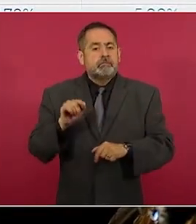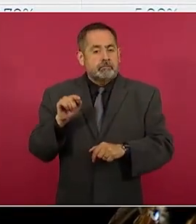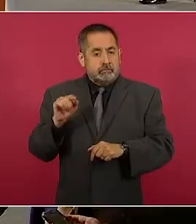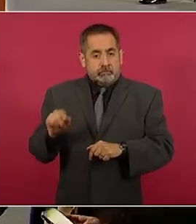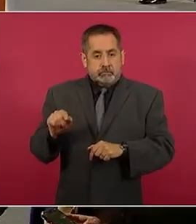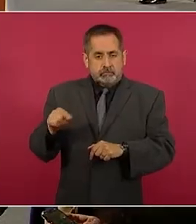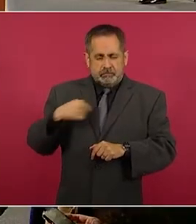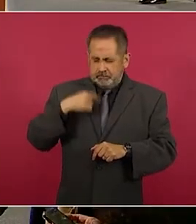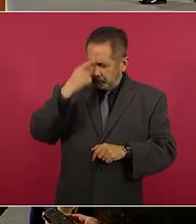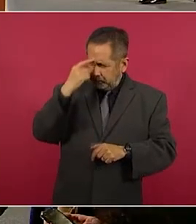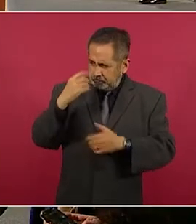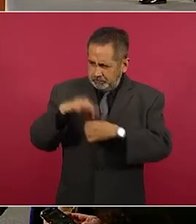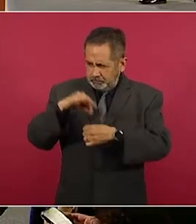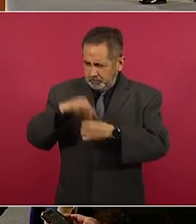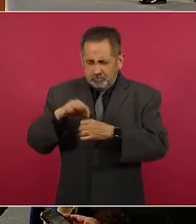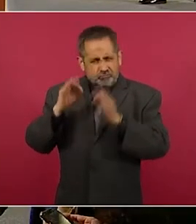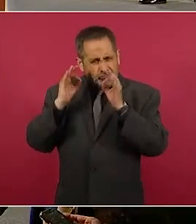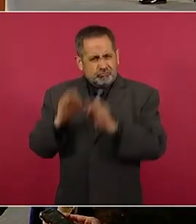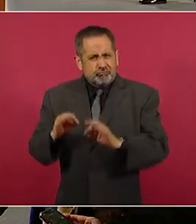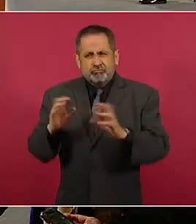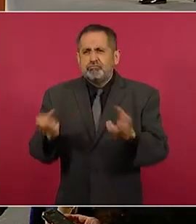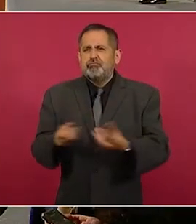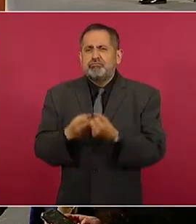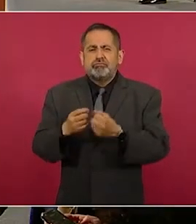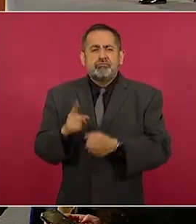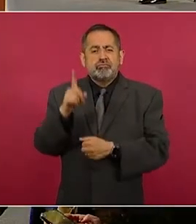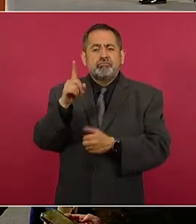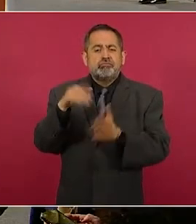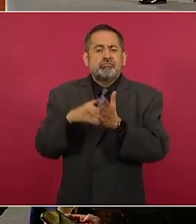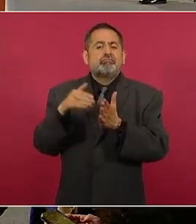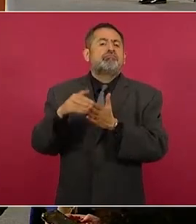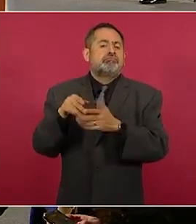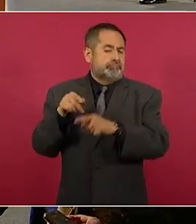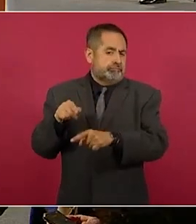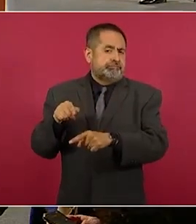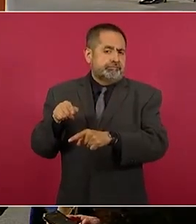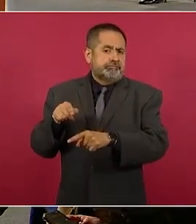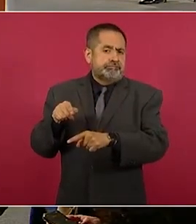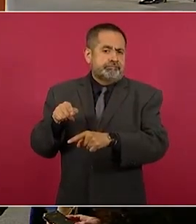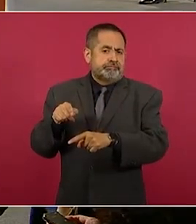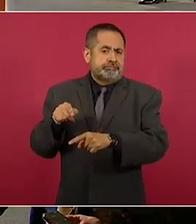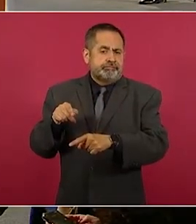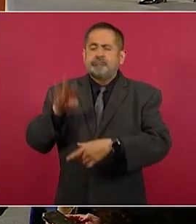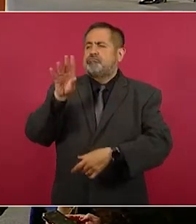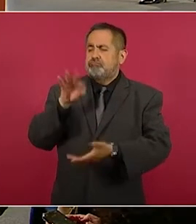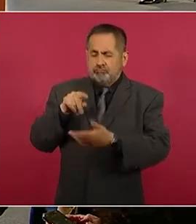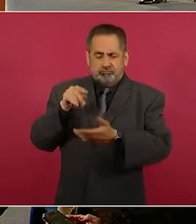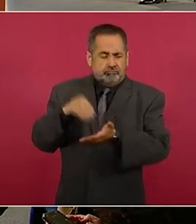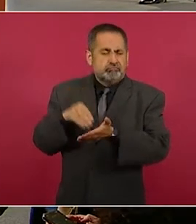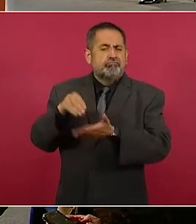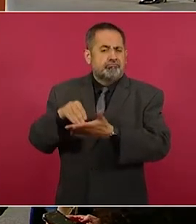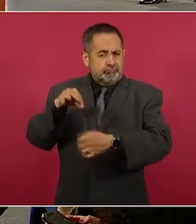yo obtuve formalmente un millón de votos.